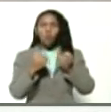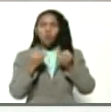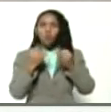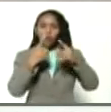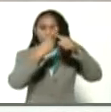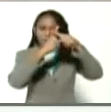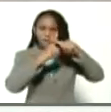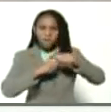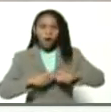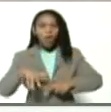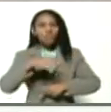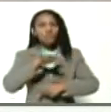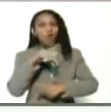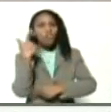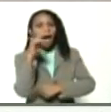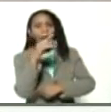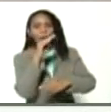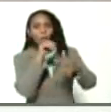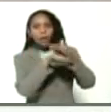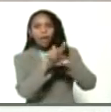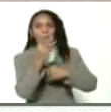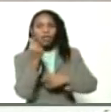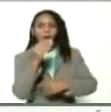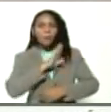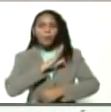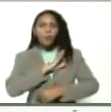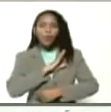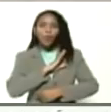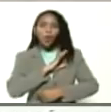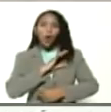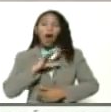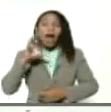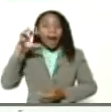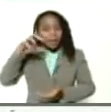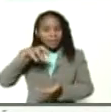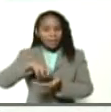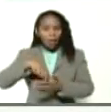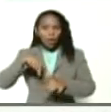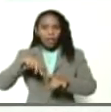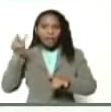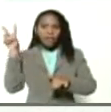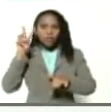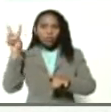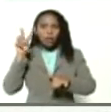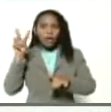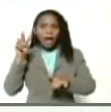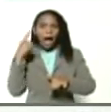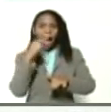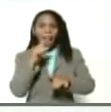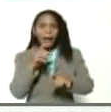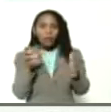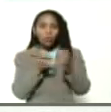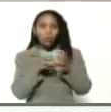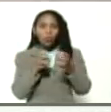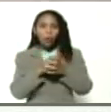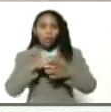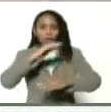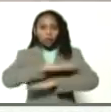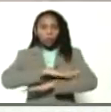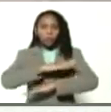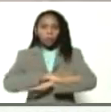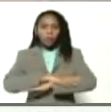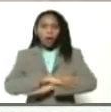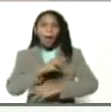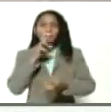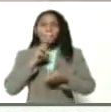dónde está nosotros tenemos el estado venezolano tiene un conjunto de acciones el